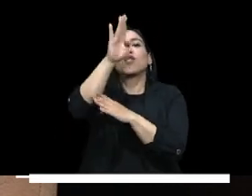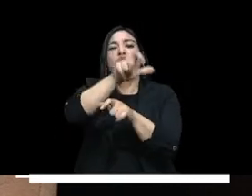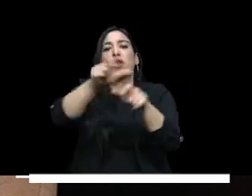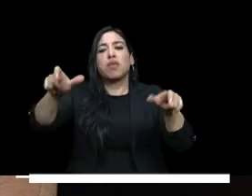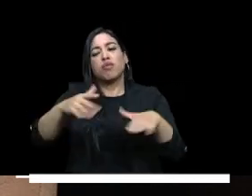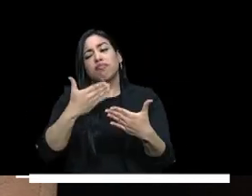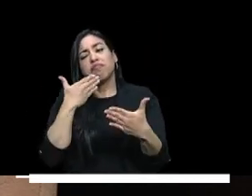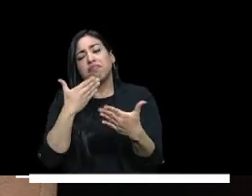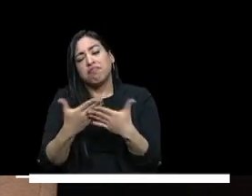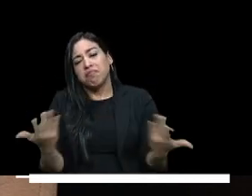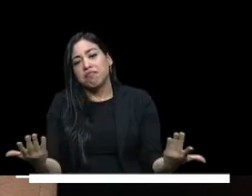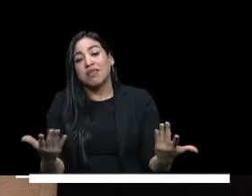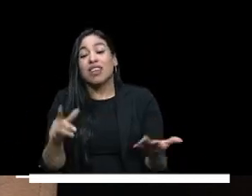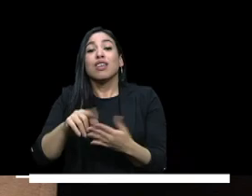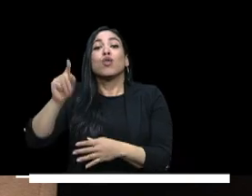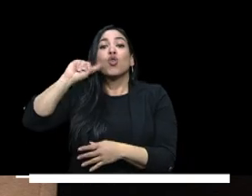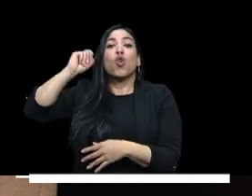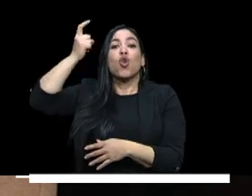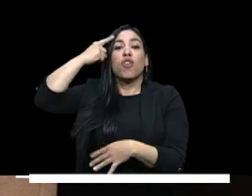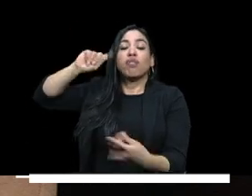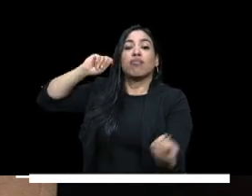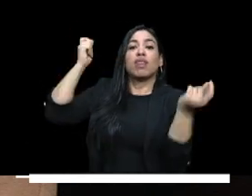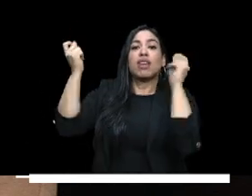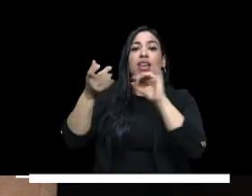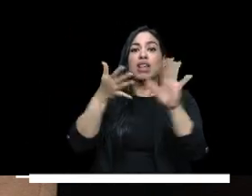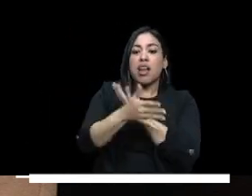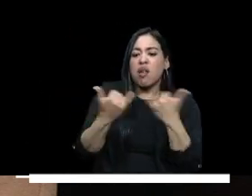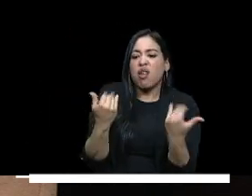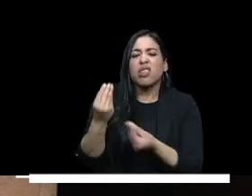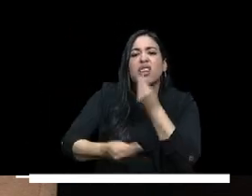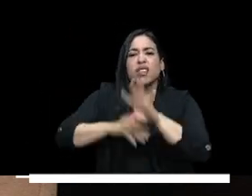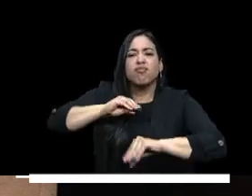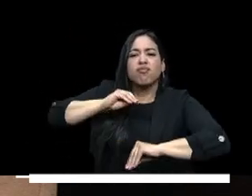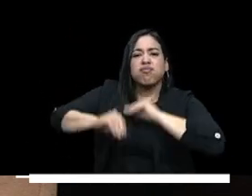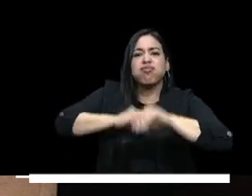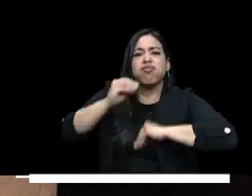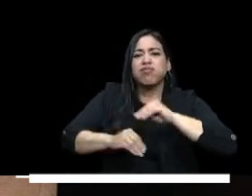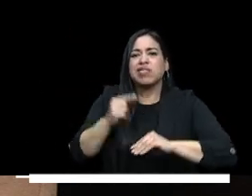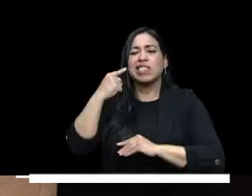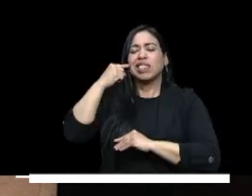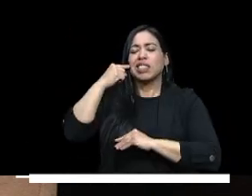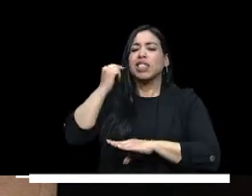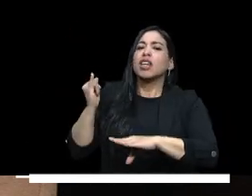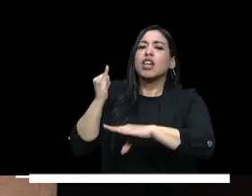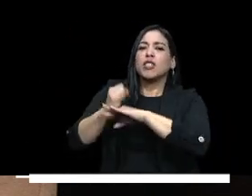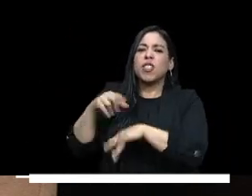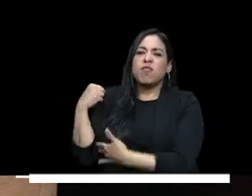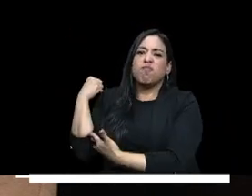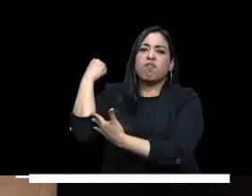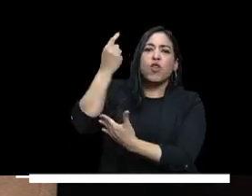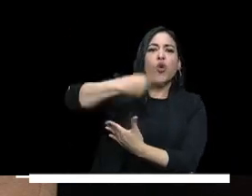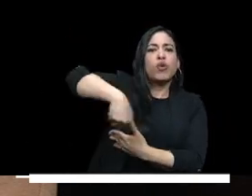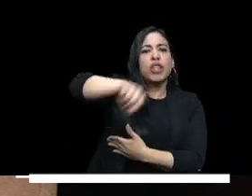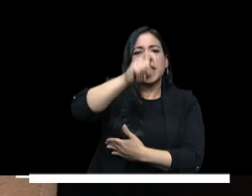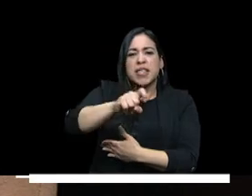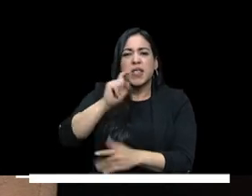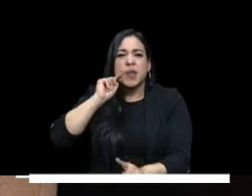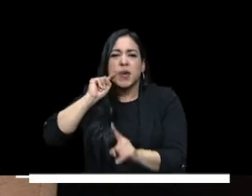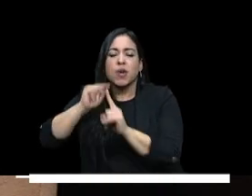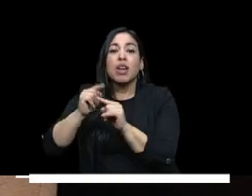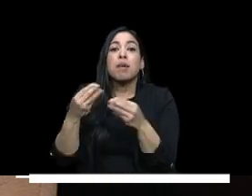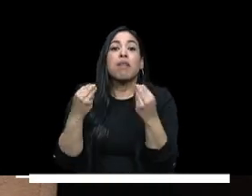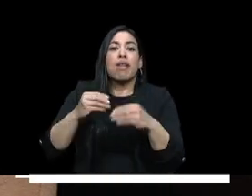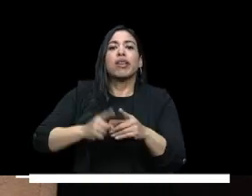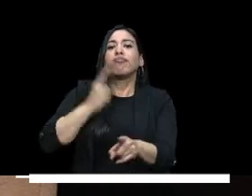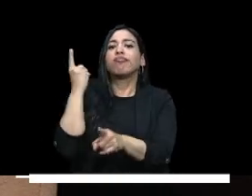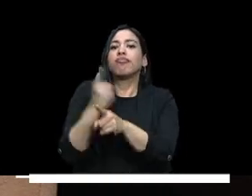generaciones y este gobierno está desarrollando la apuesta institucional que ustedes necesitan para